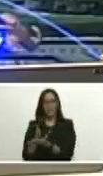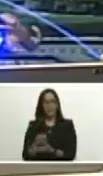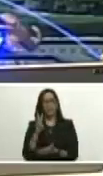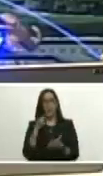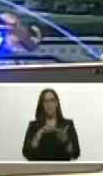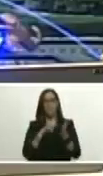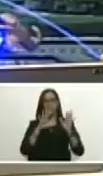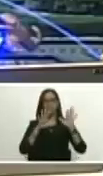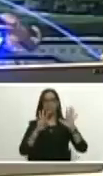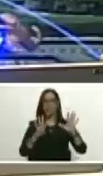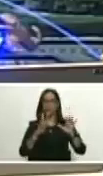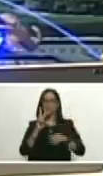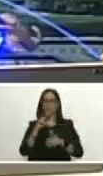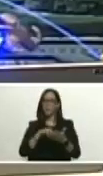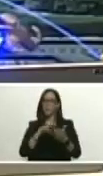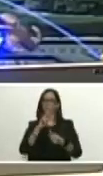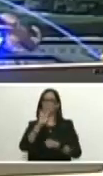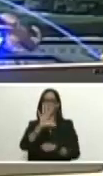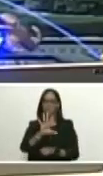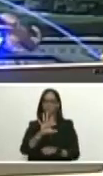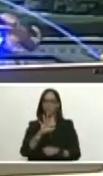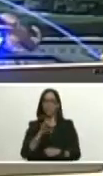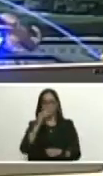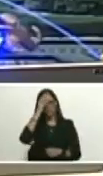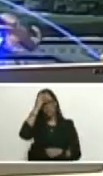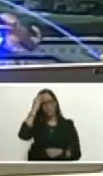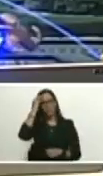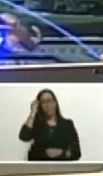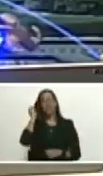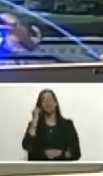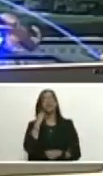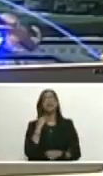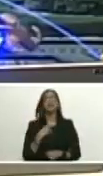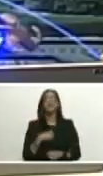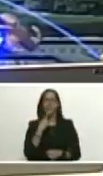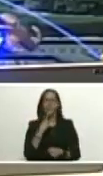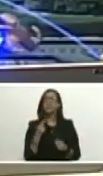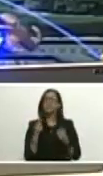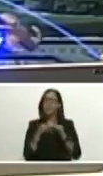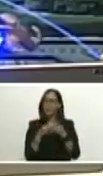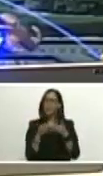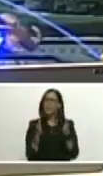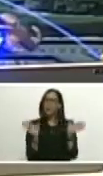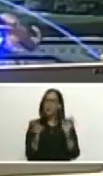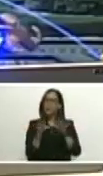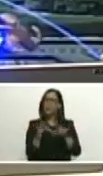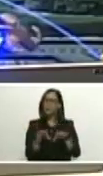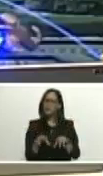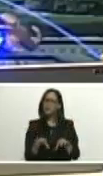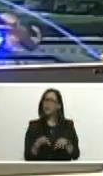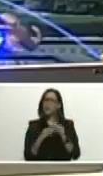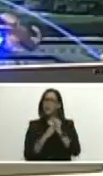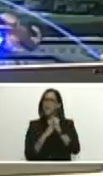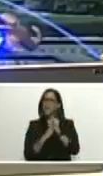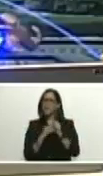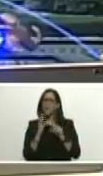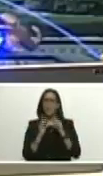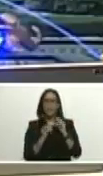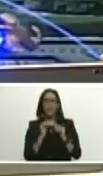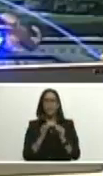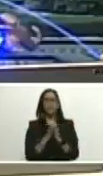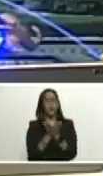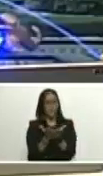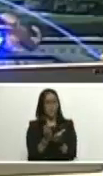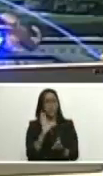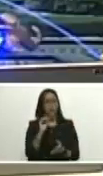-2025 y yo dije déjame abrir este documento el libro me habló pues los libros